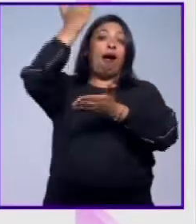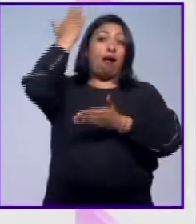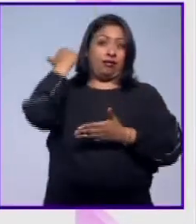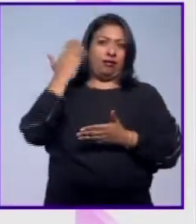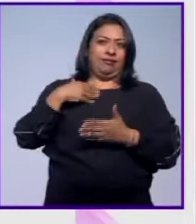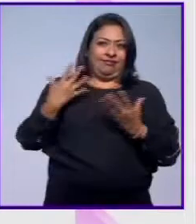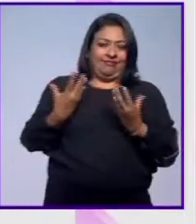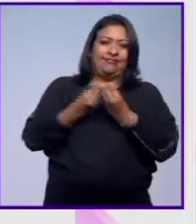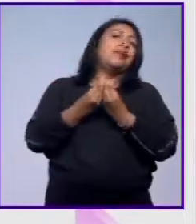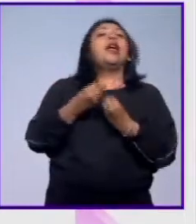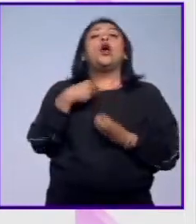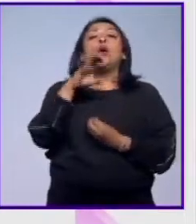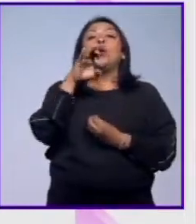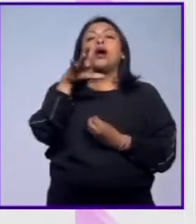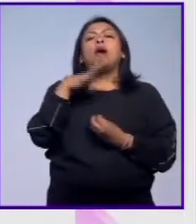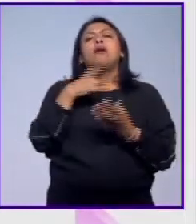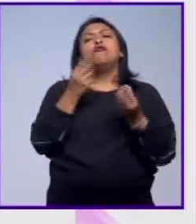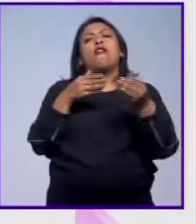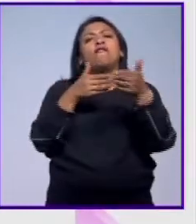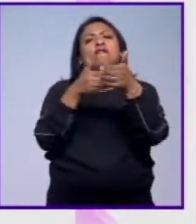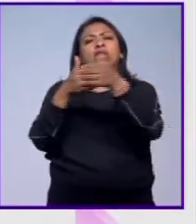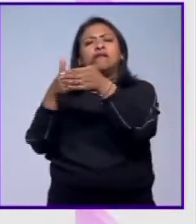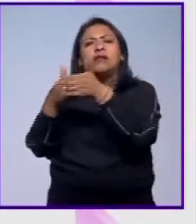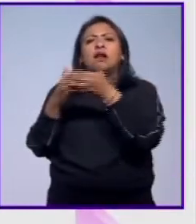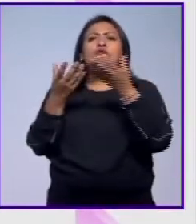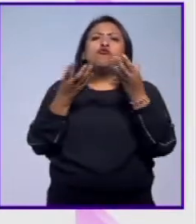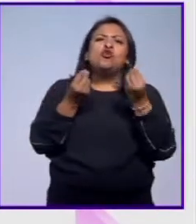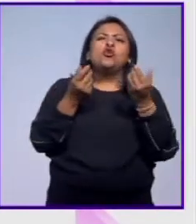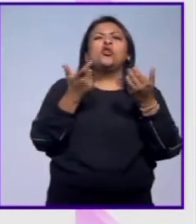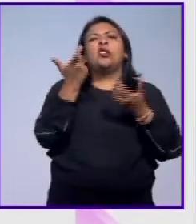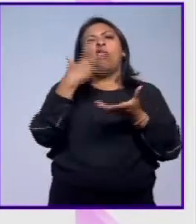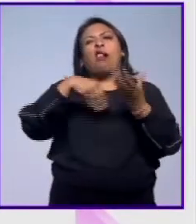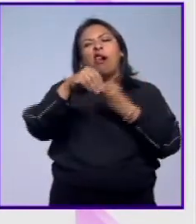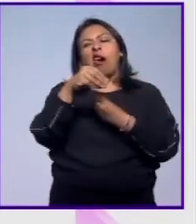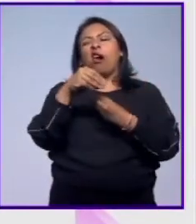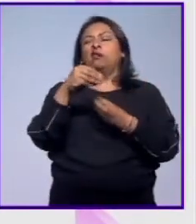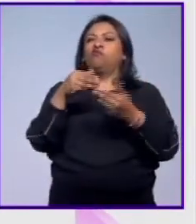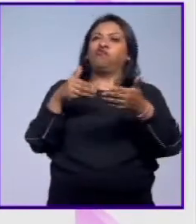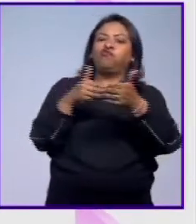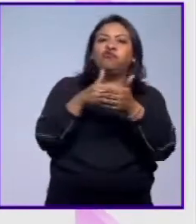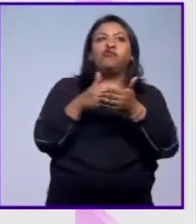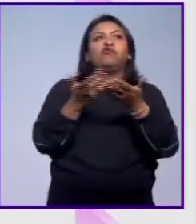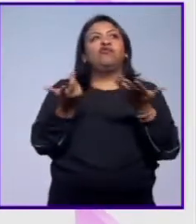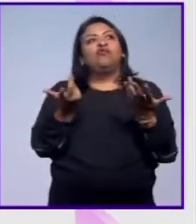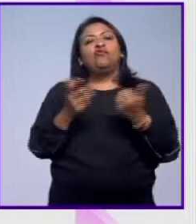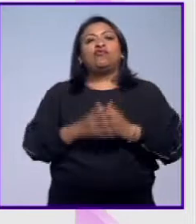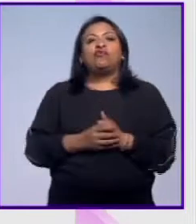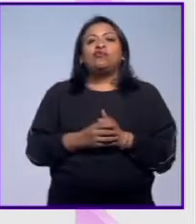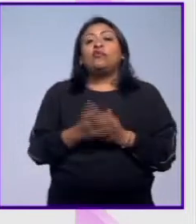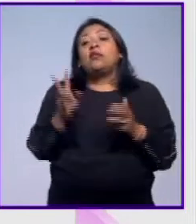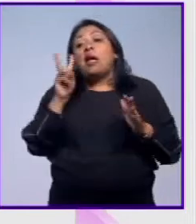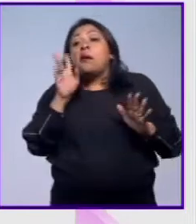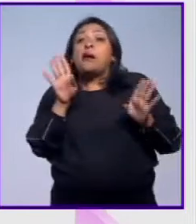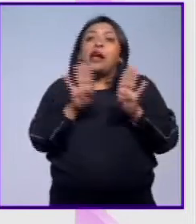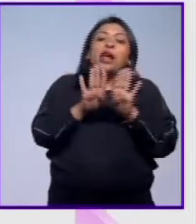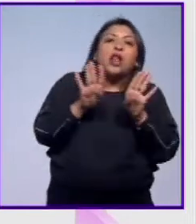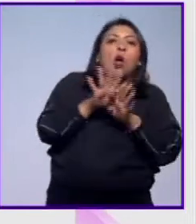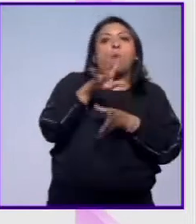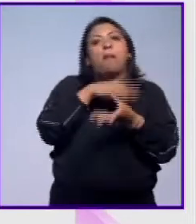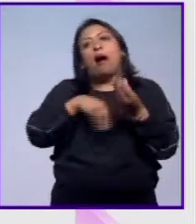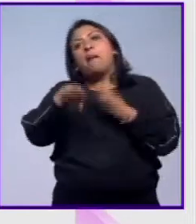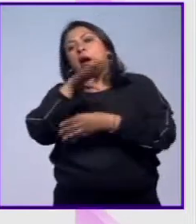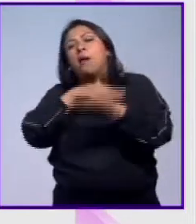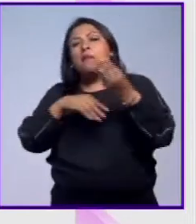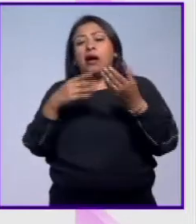el CUEC tenía muchas limitaciones, muchas limitaciones presupuestales. Nos acomodábamos como podíamos. El